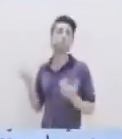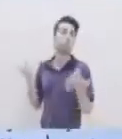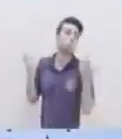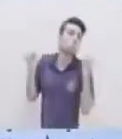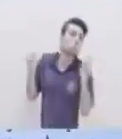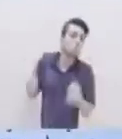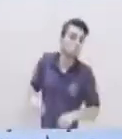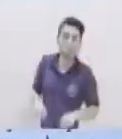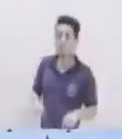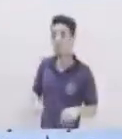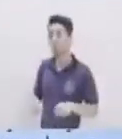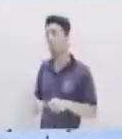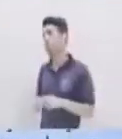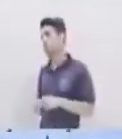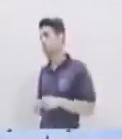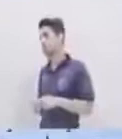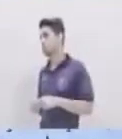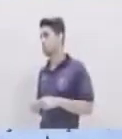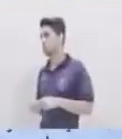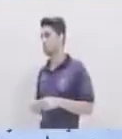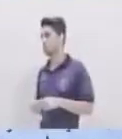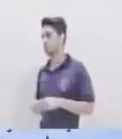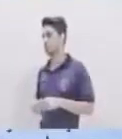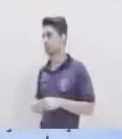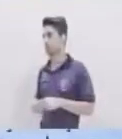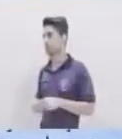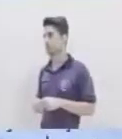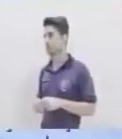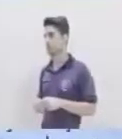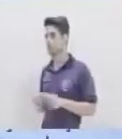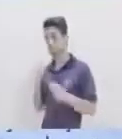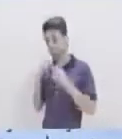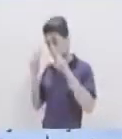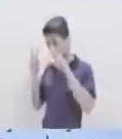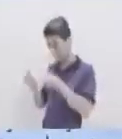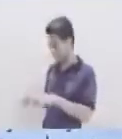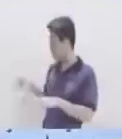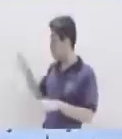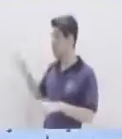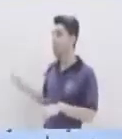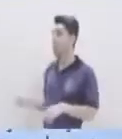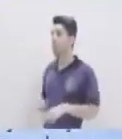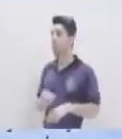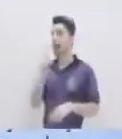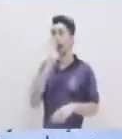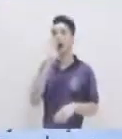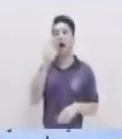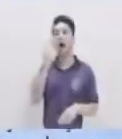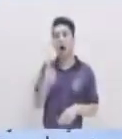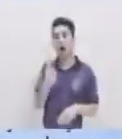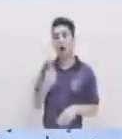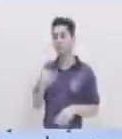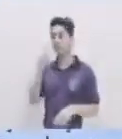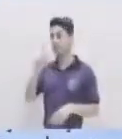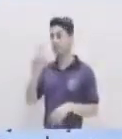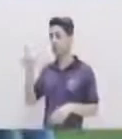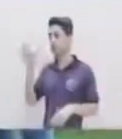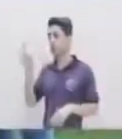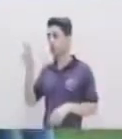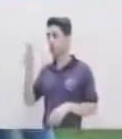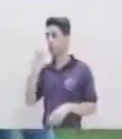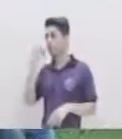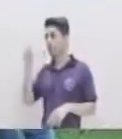Y ahora ¿Cómo transformarías? Vamos a ver acá Este ha llovido en imperativo